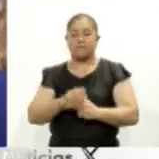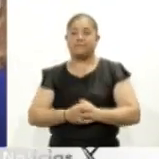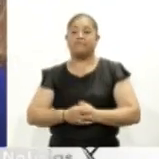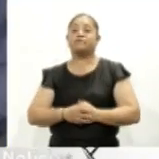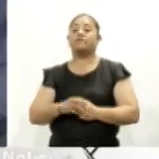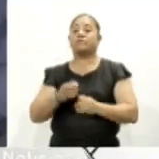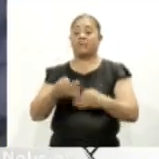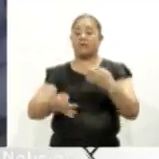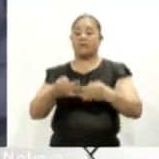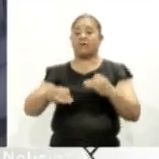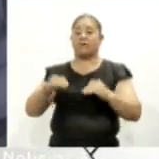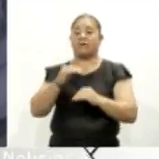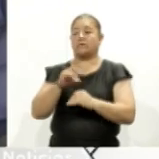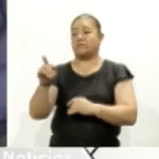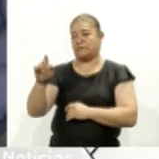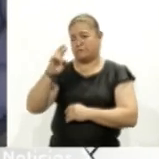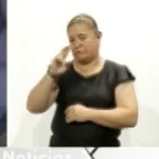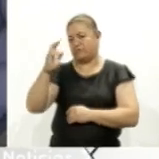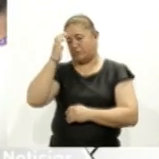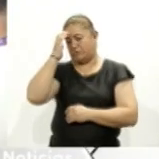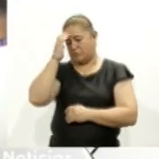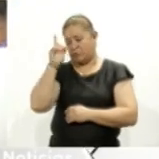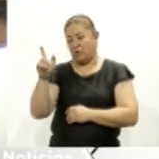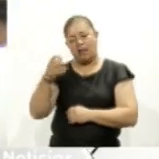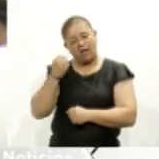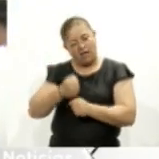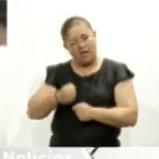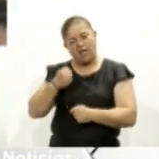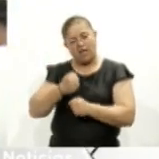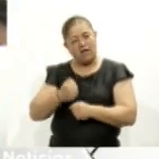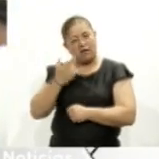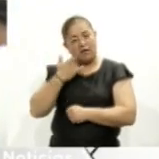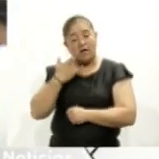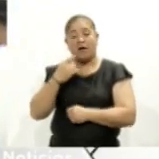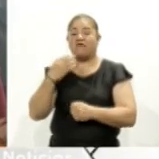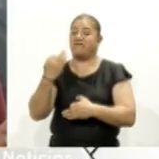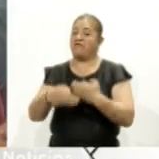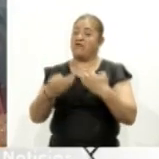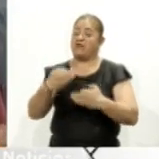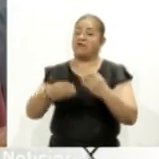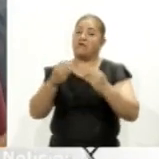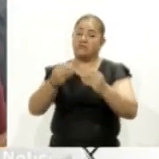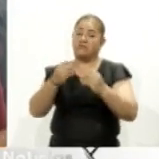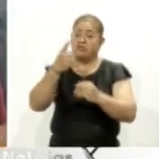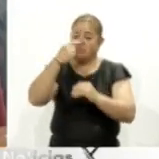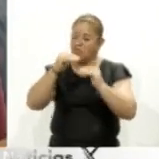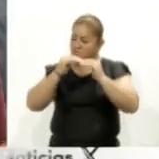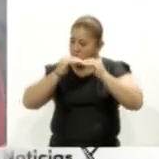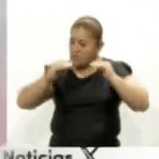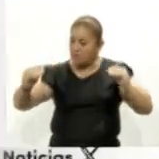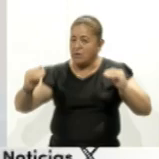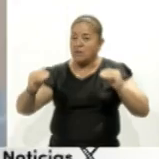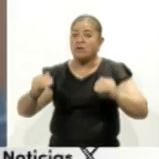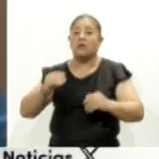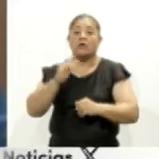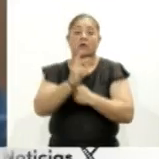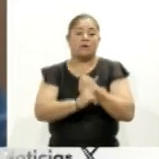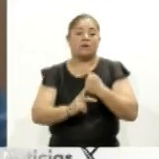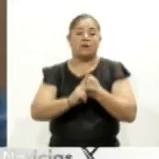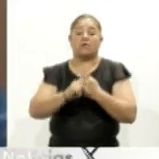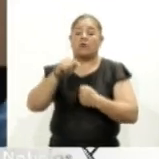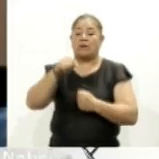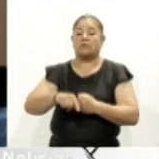reconoció que, a pesar de los esfuerzos realizados, todavía hay mucho por hacer para lograr la igualdad de género en el país y en el mundo. Las